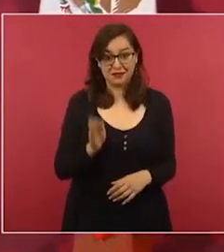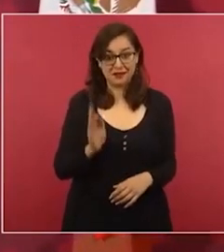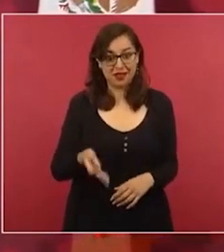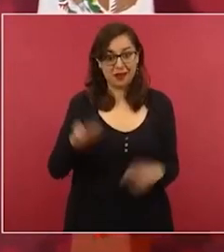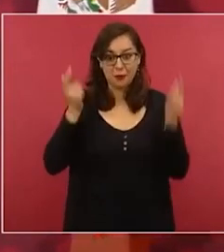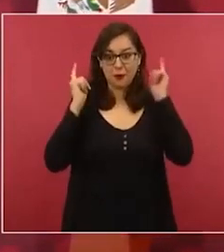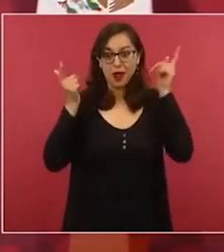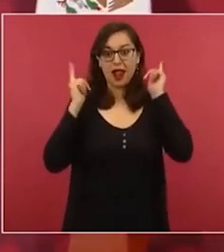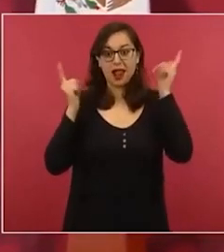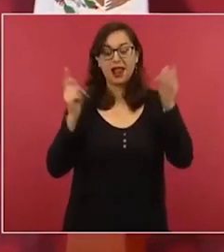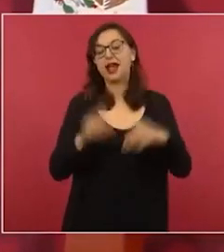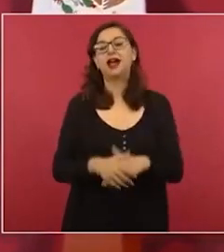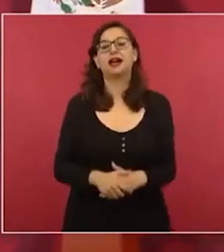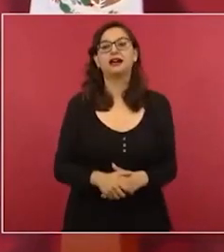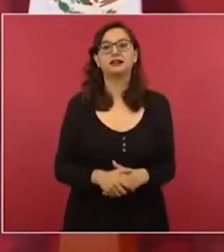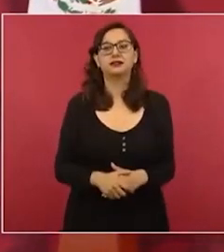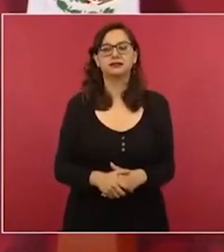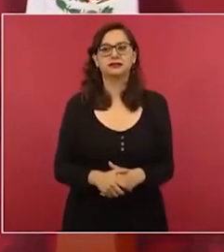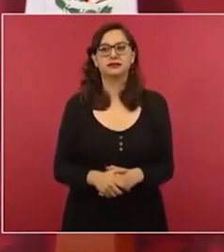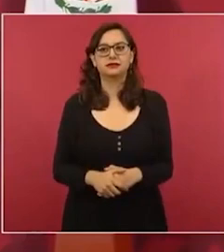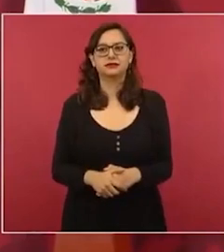de dónde tanto